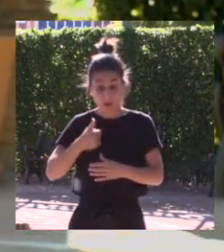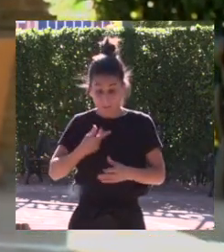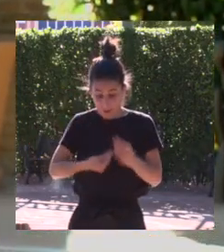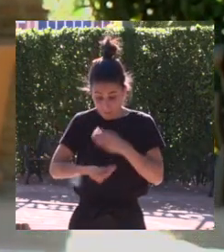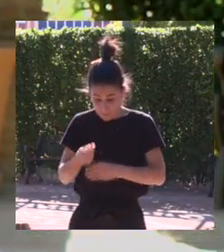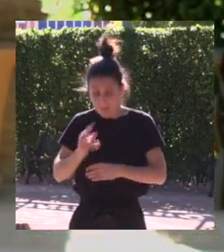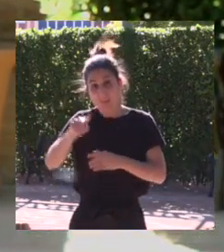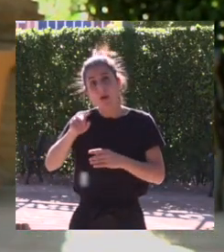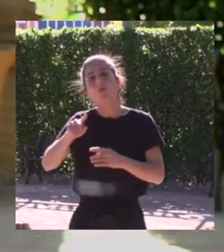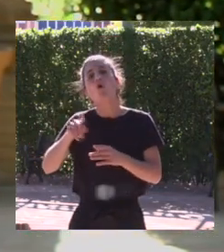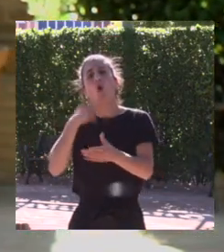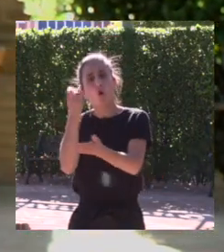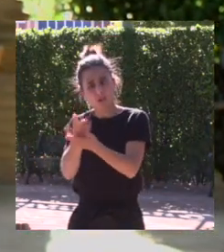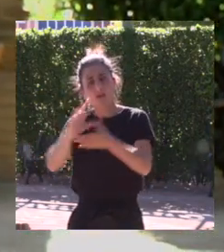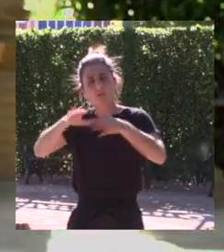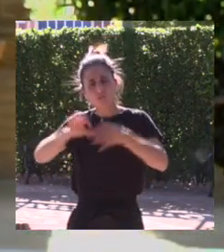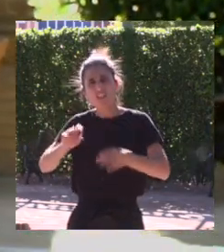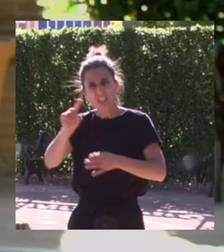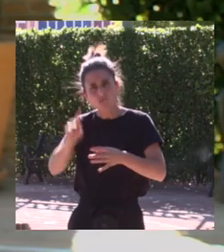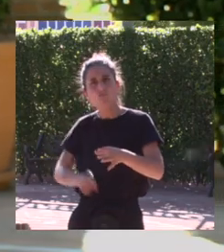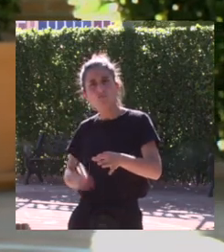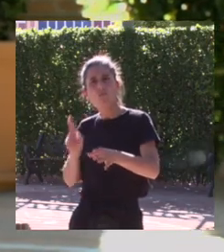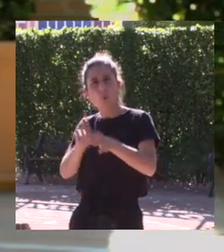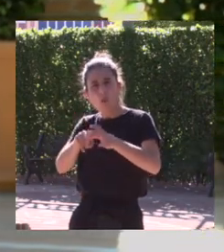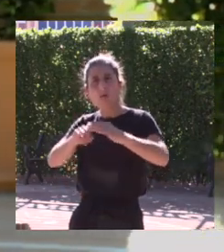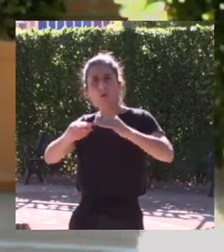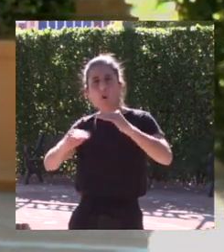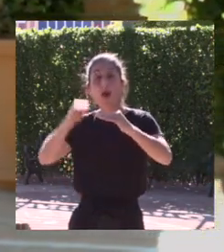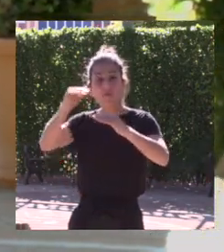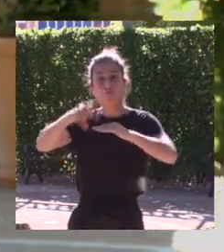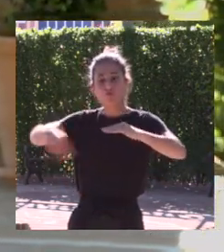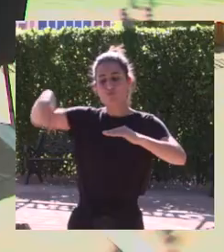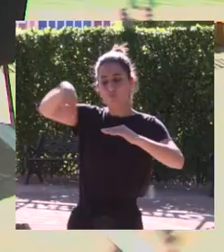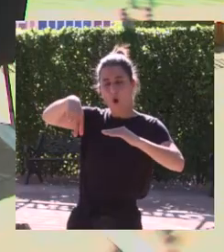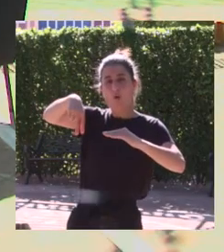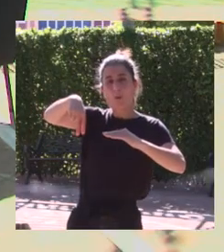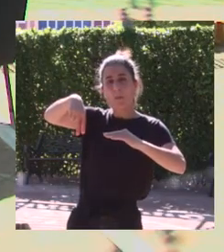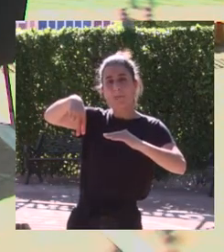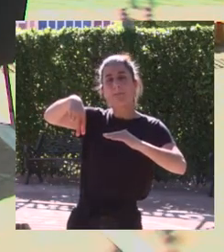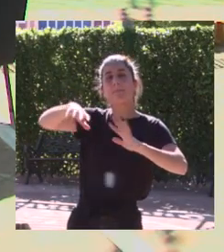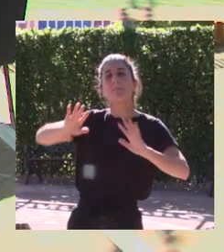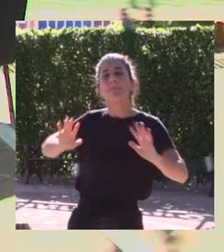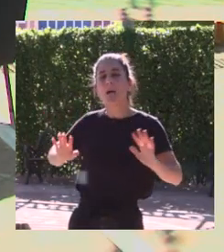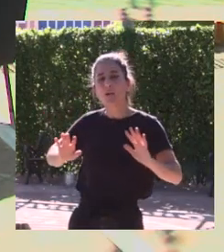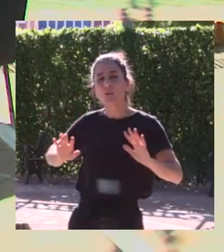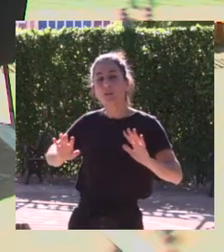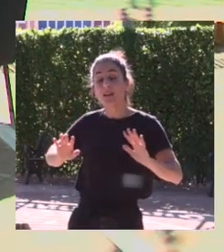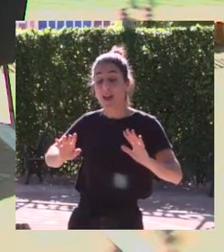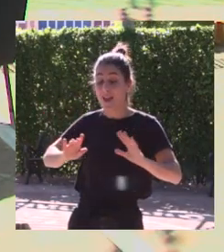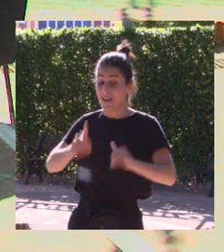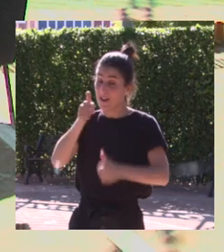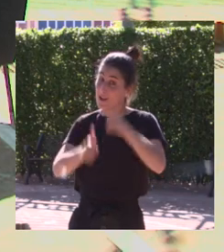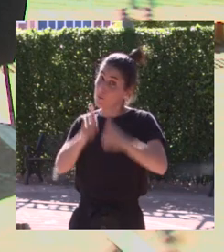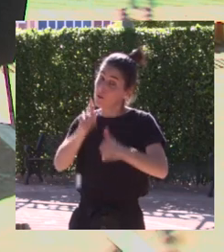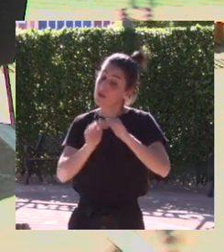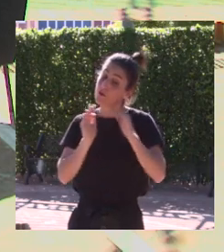competición vuelvo a la competición y estoy arriba estoy arriba piso piso pódium pero en el